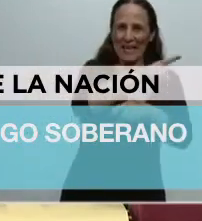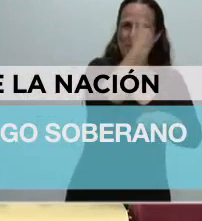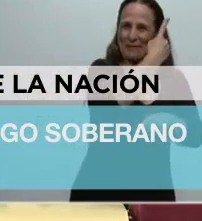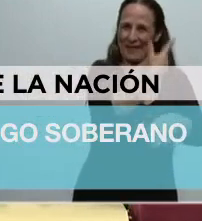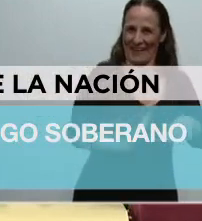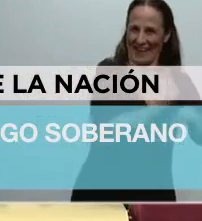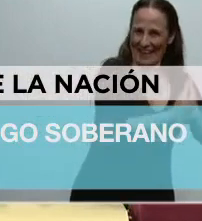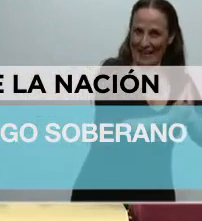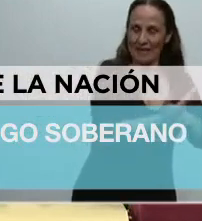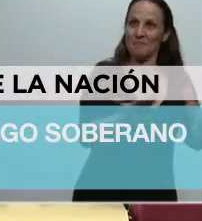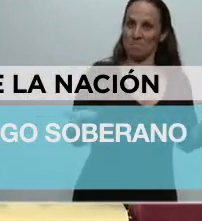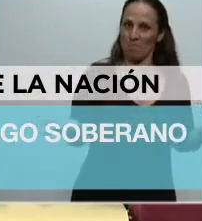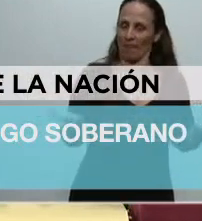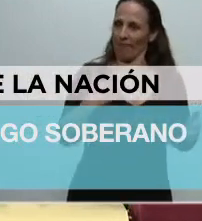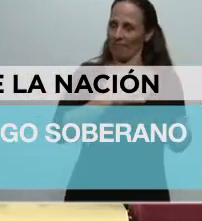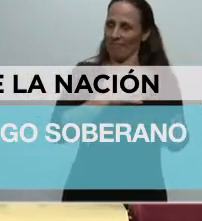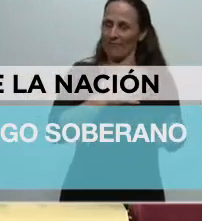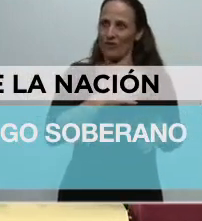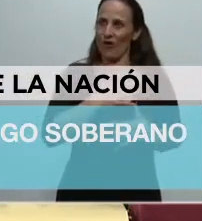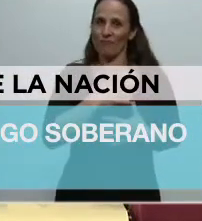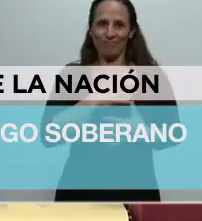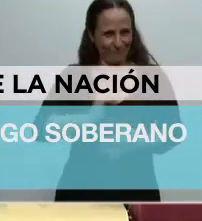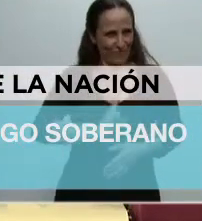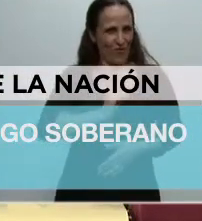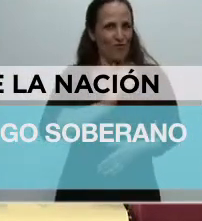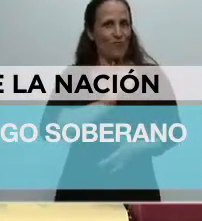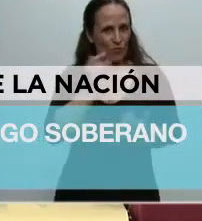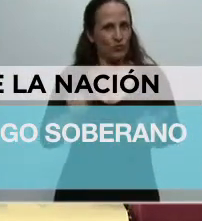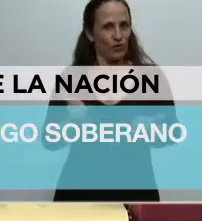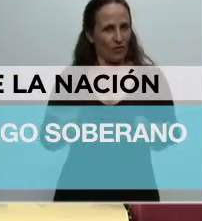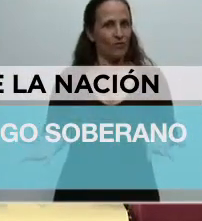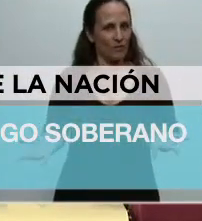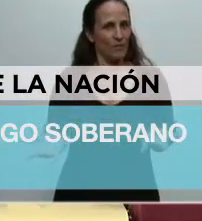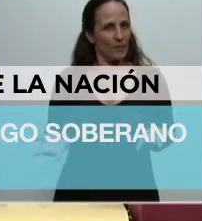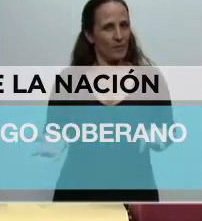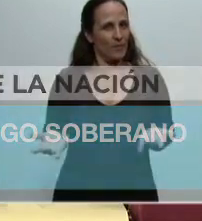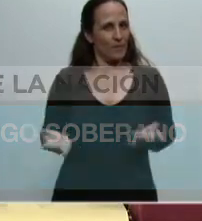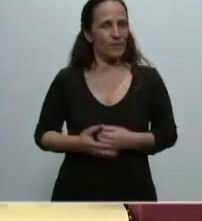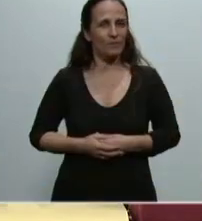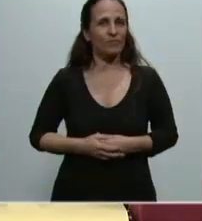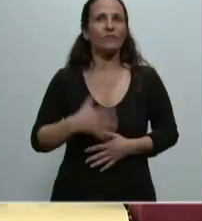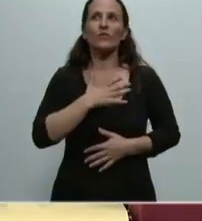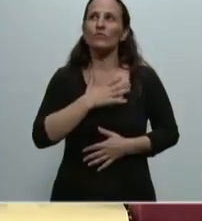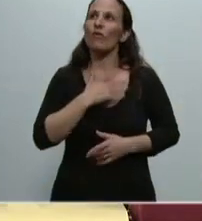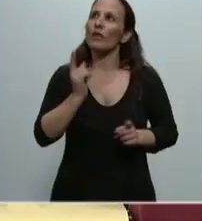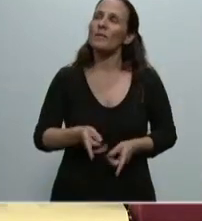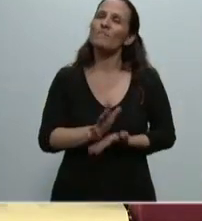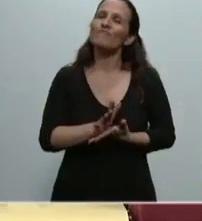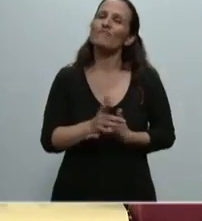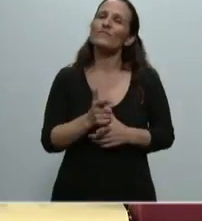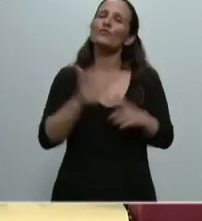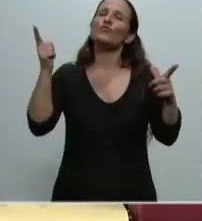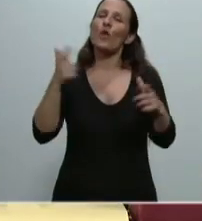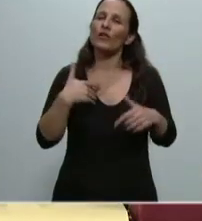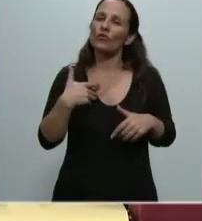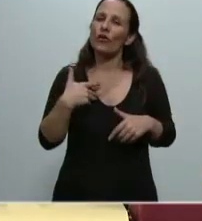cual también para mí constituye un motivo de orgullo que además ha tenido la inmensa suerte de tener como